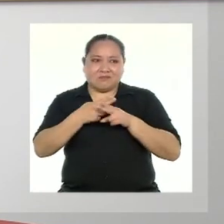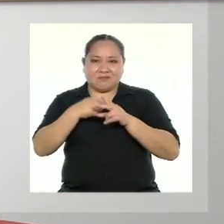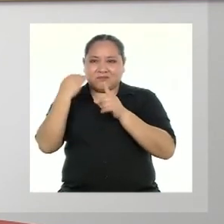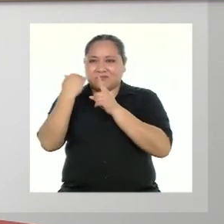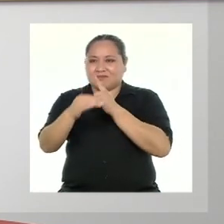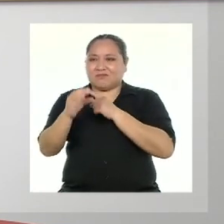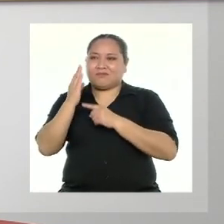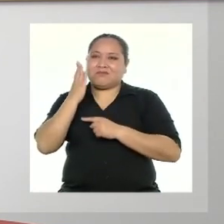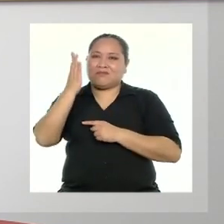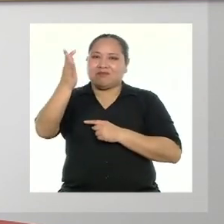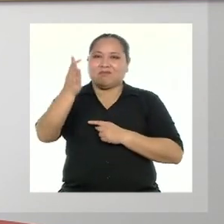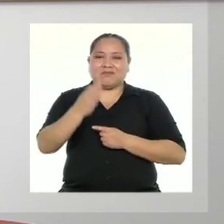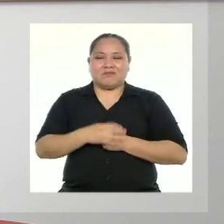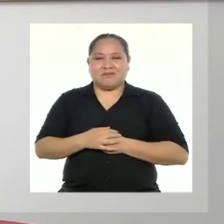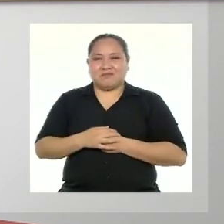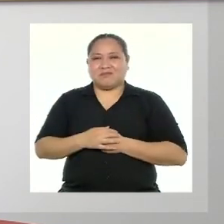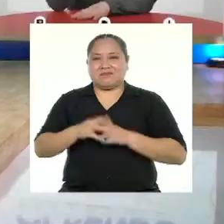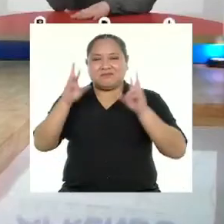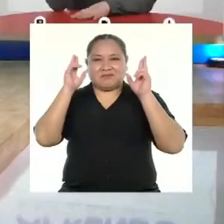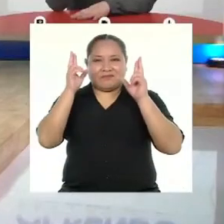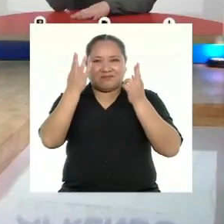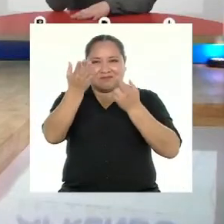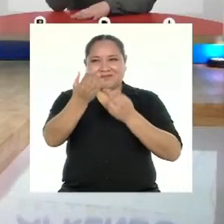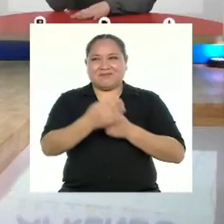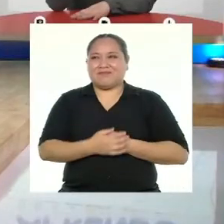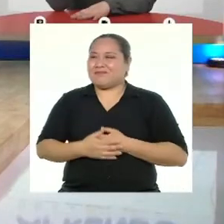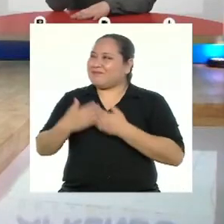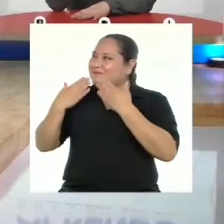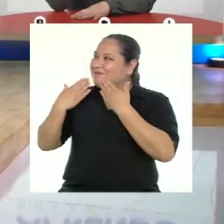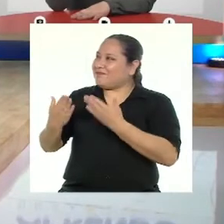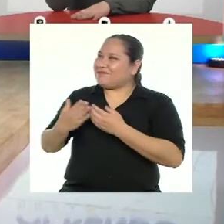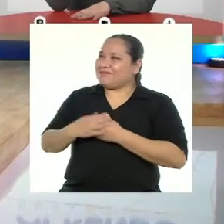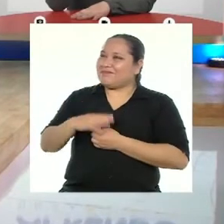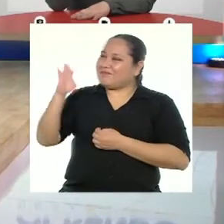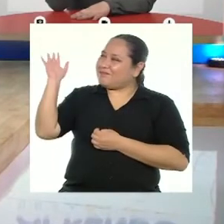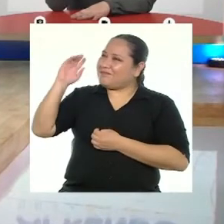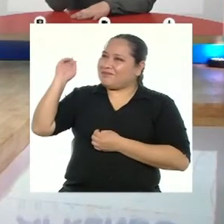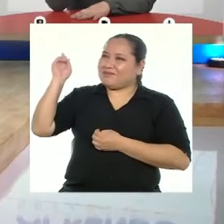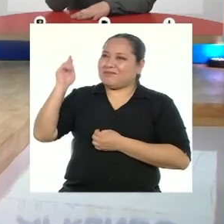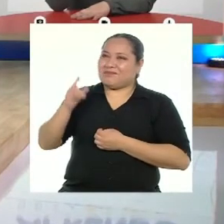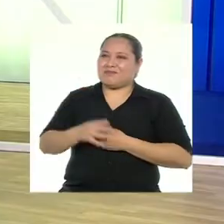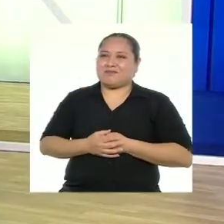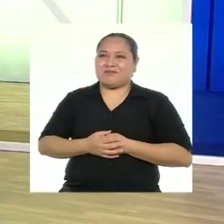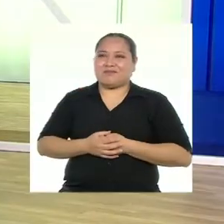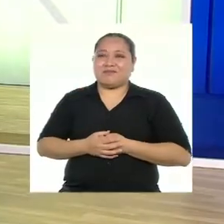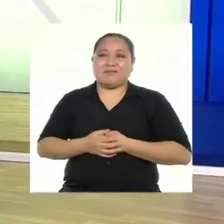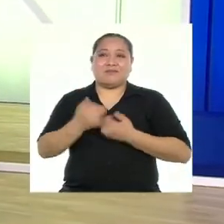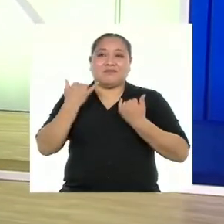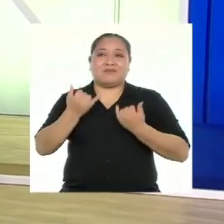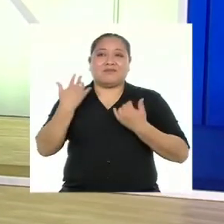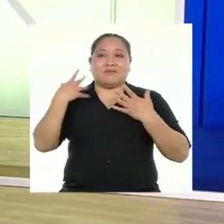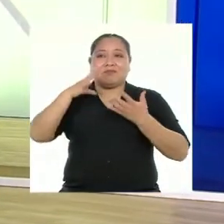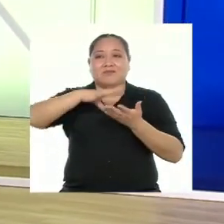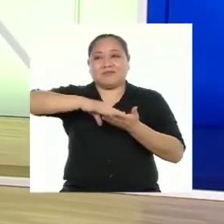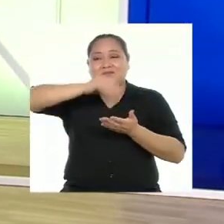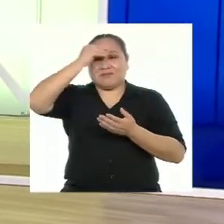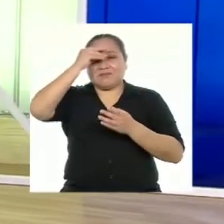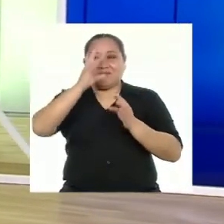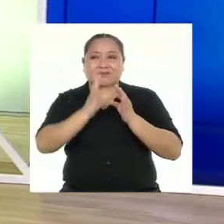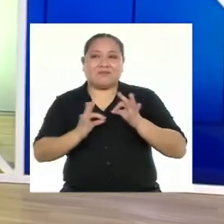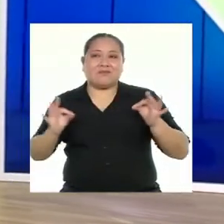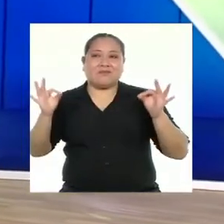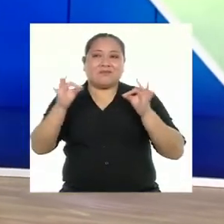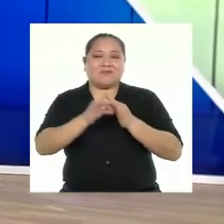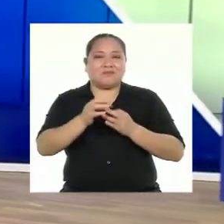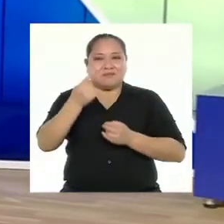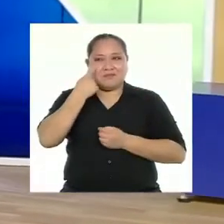mediano y largo plazo Mucha suerte Muchas gracias Chao profesora Hoy hemos aprendido sobre la importancia